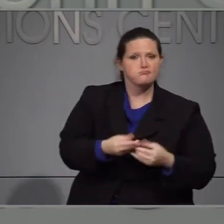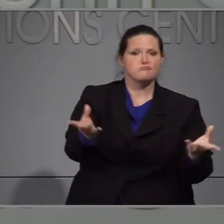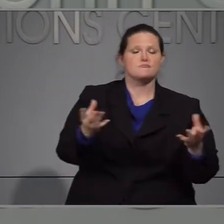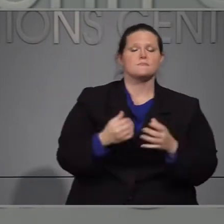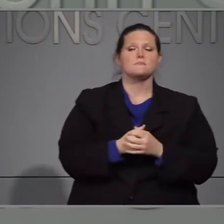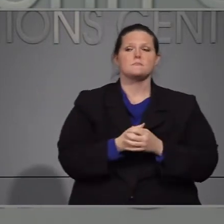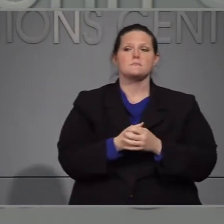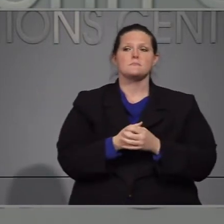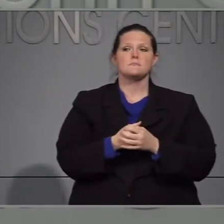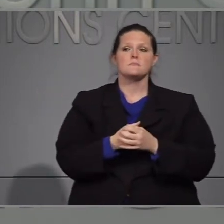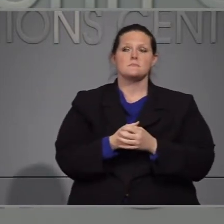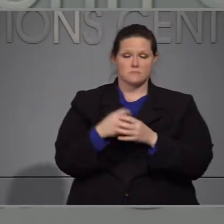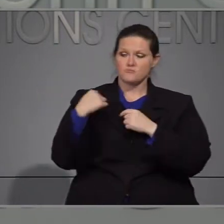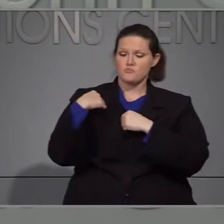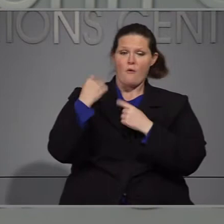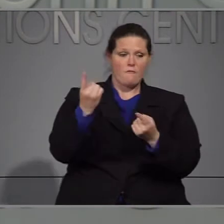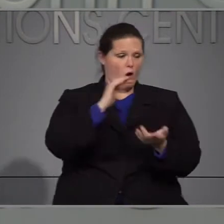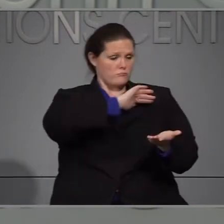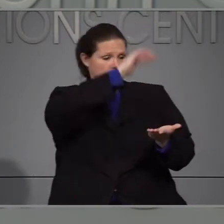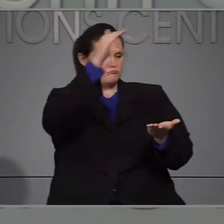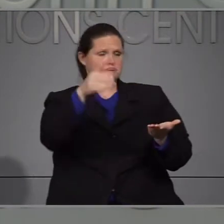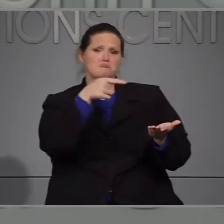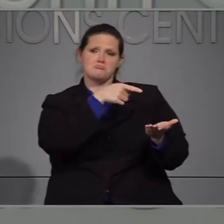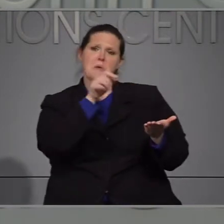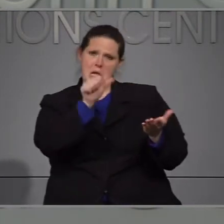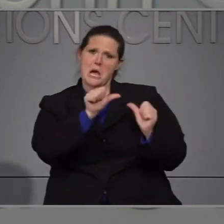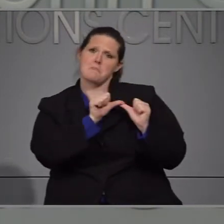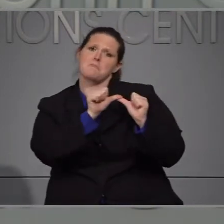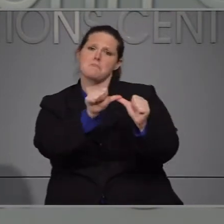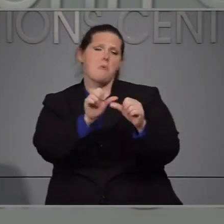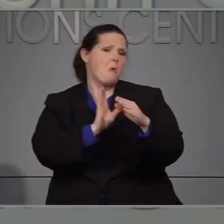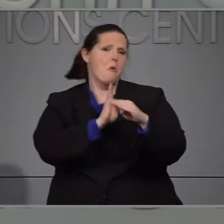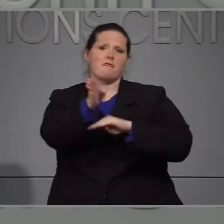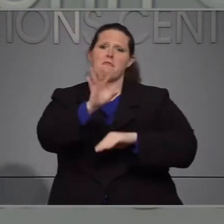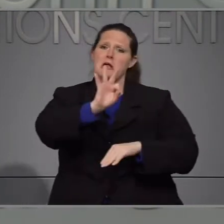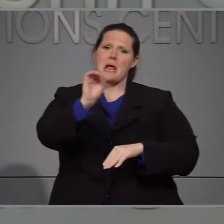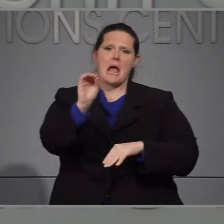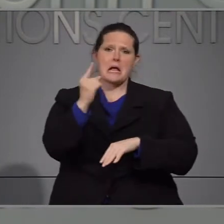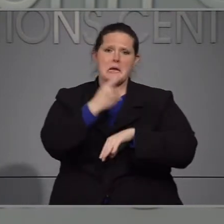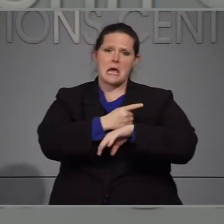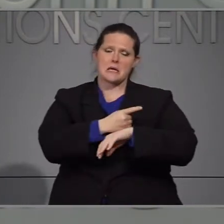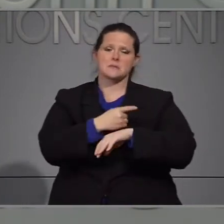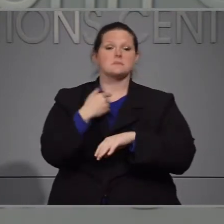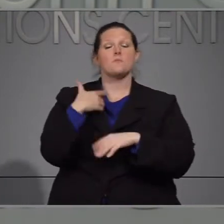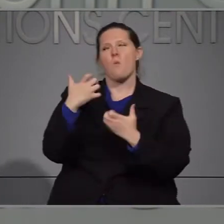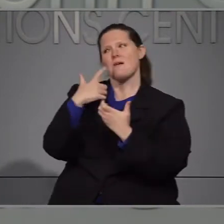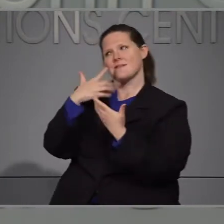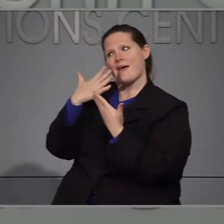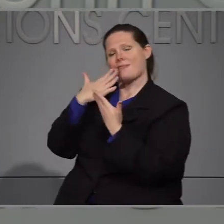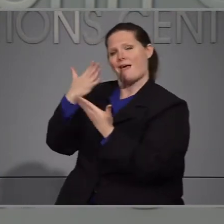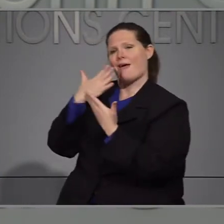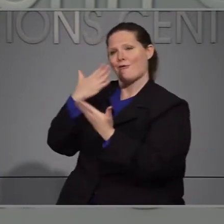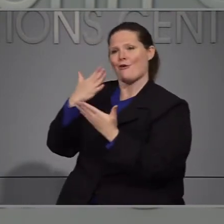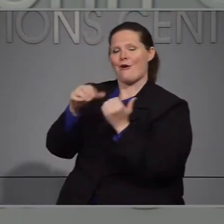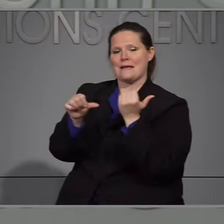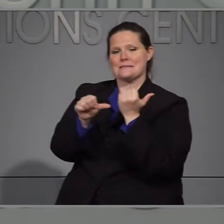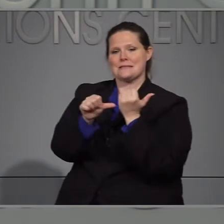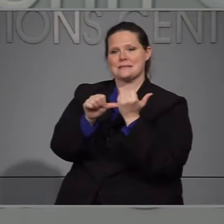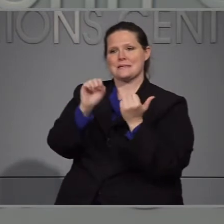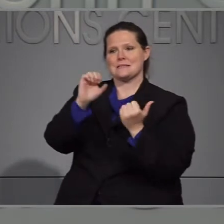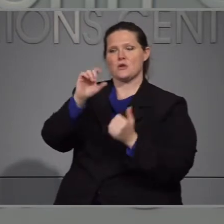más de noventa días de suministro de nuestros artículos claves de EPP y quiero dar un agradecimiento